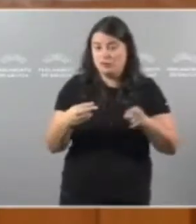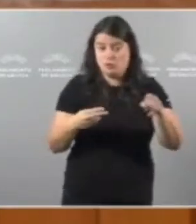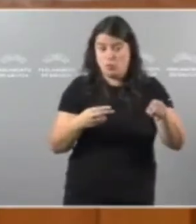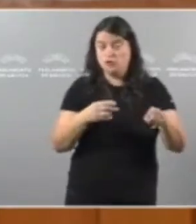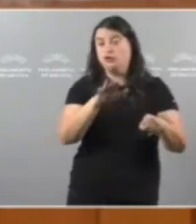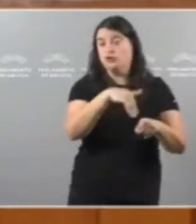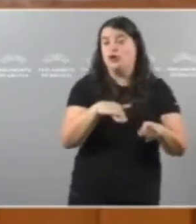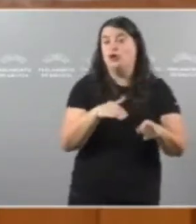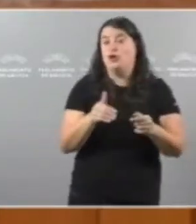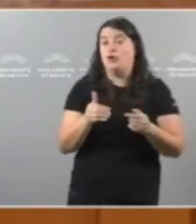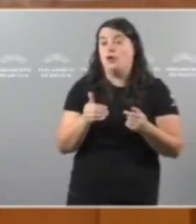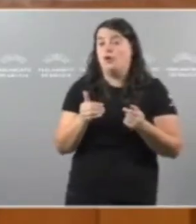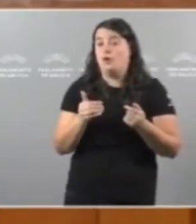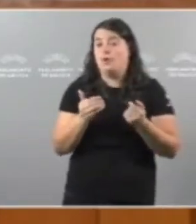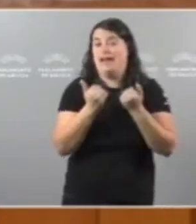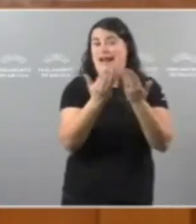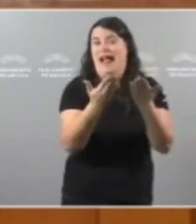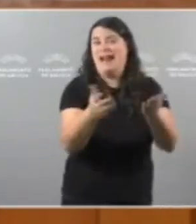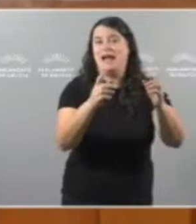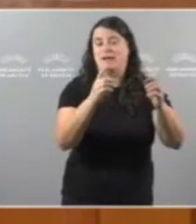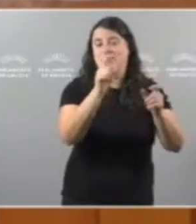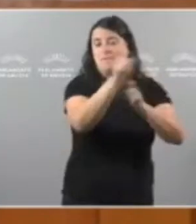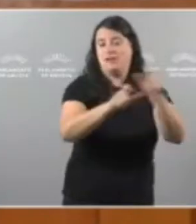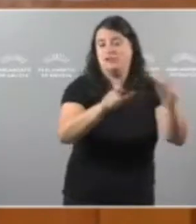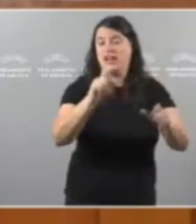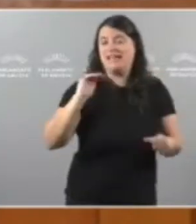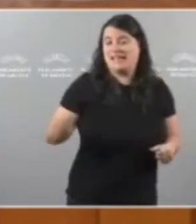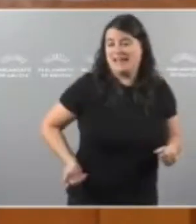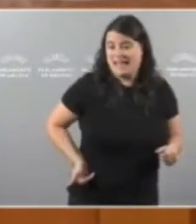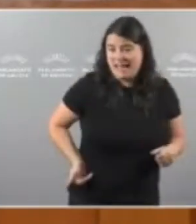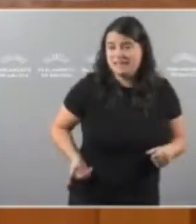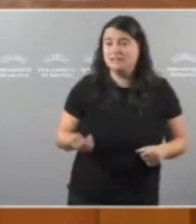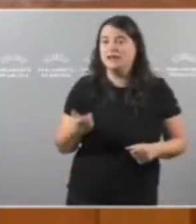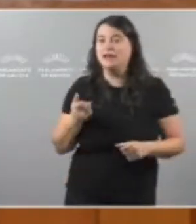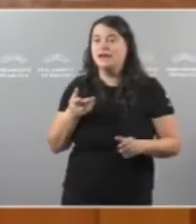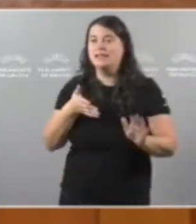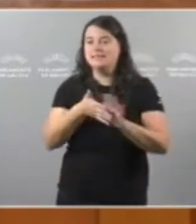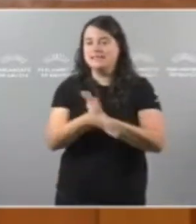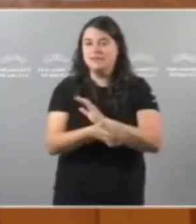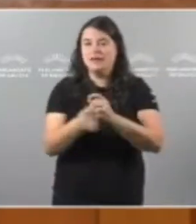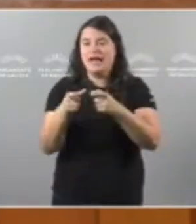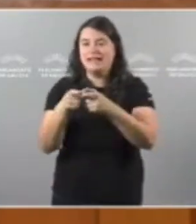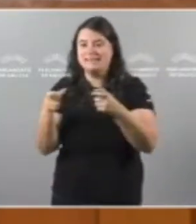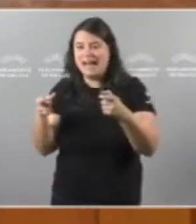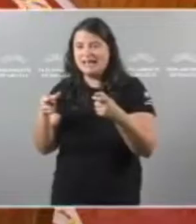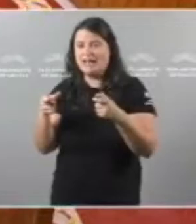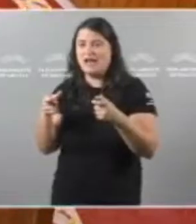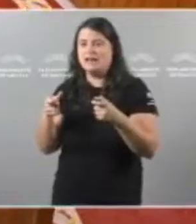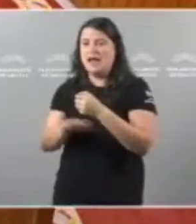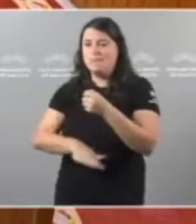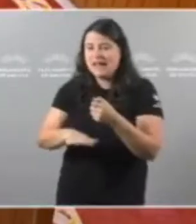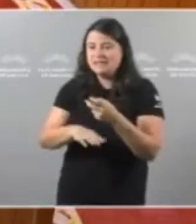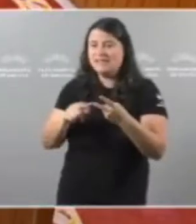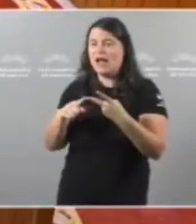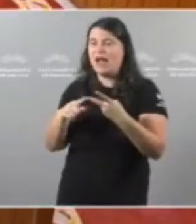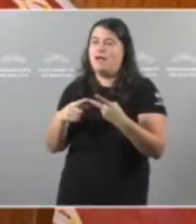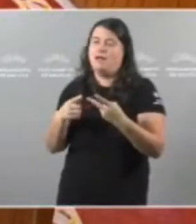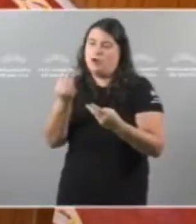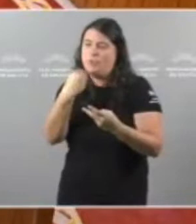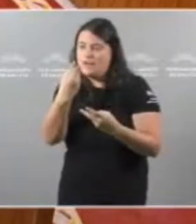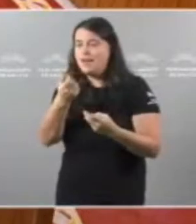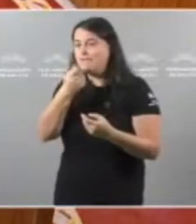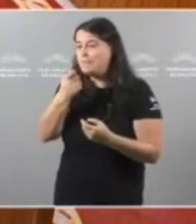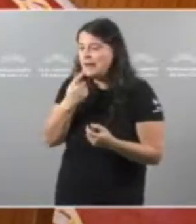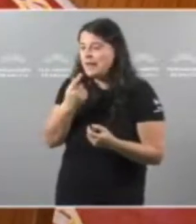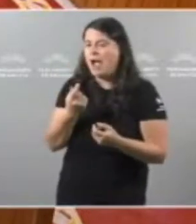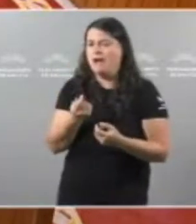as familias con máis patrimonio É devolverle a tarxeta básica para alimentos e medicinas A miles de familias que non teñen